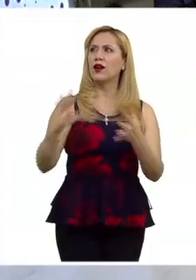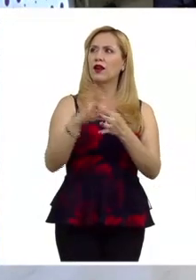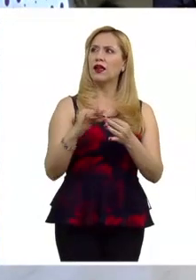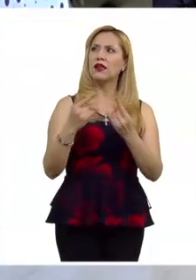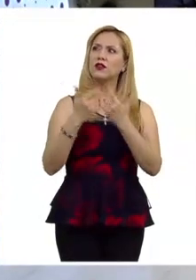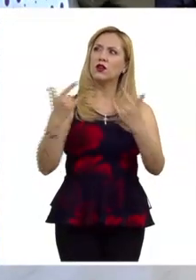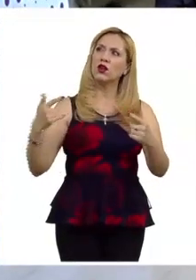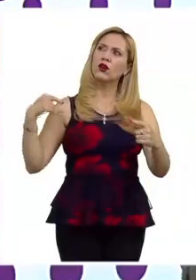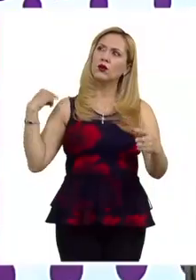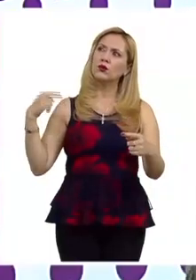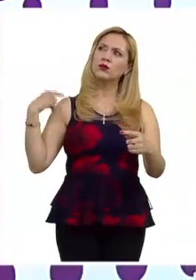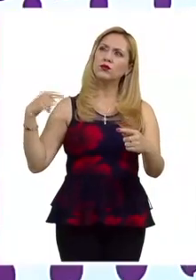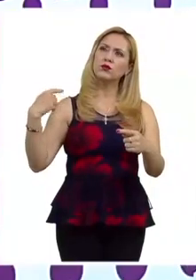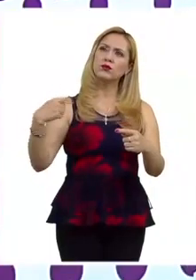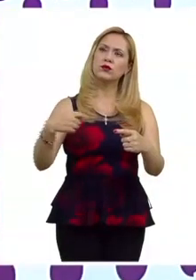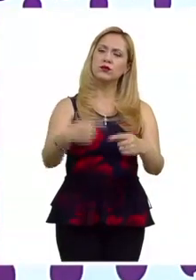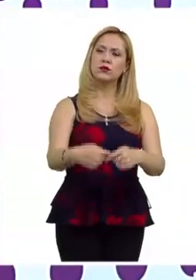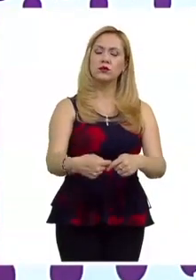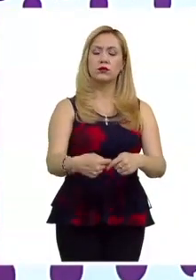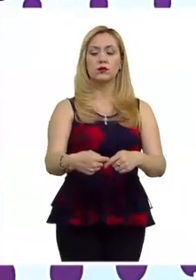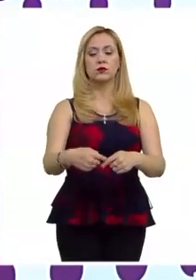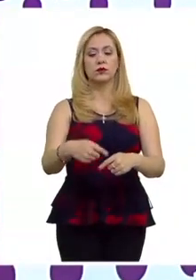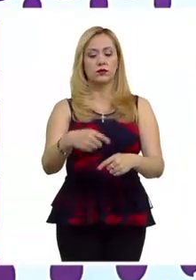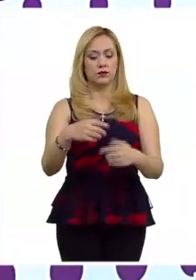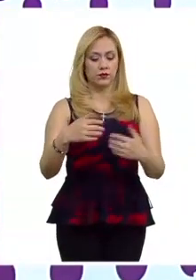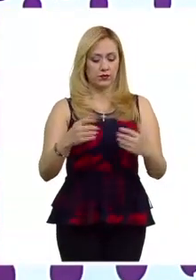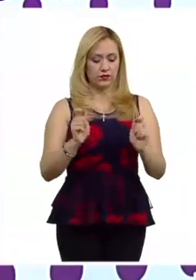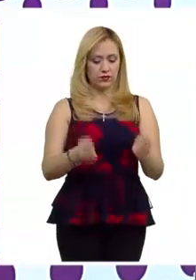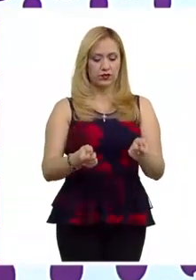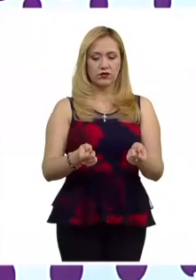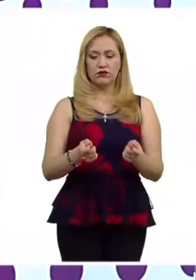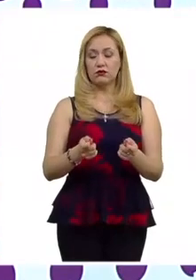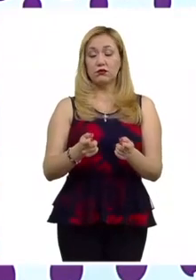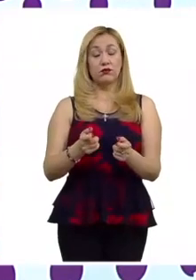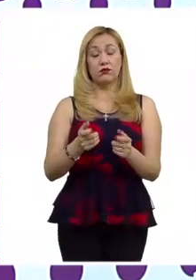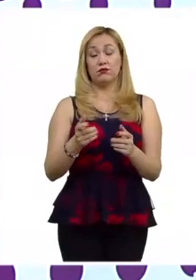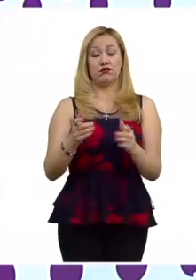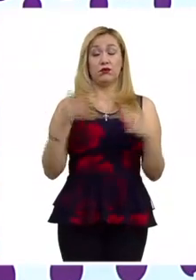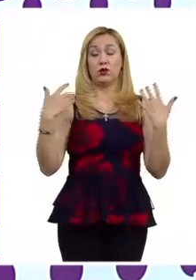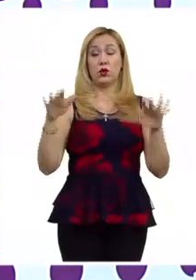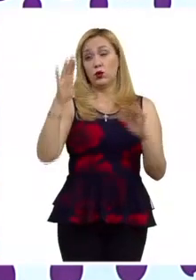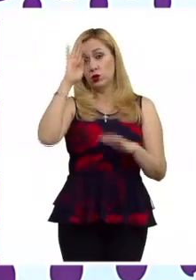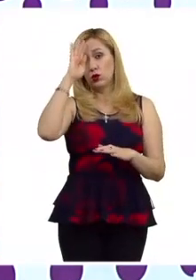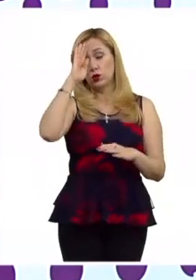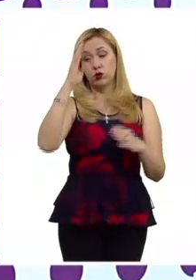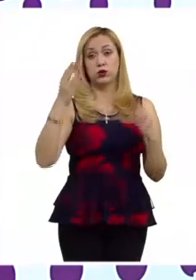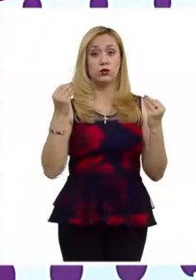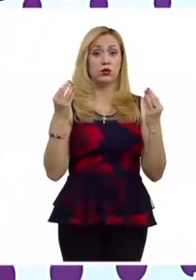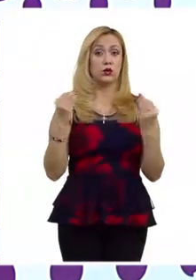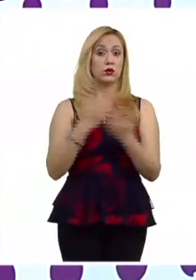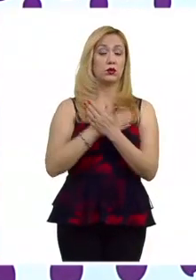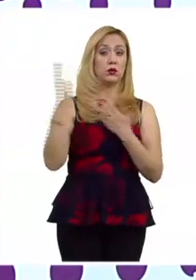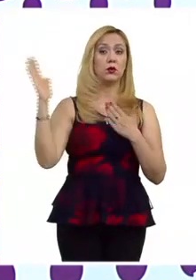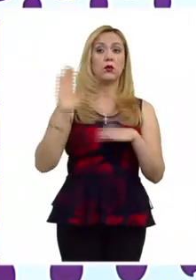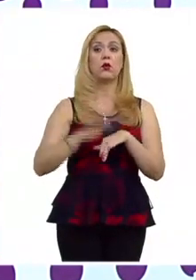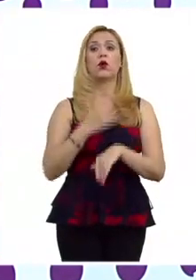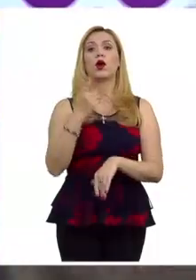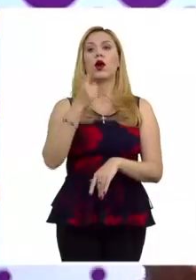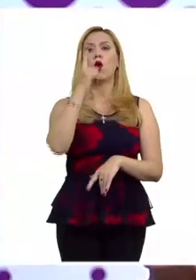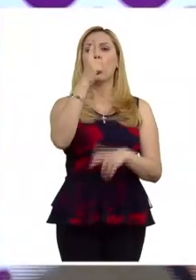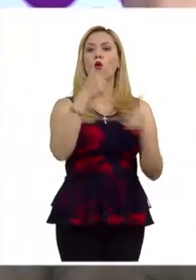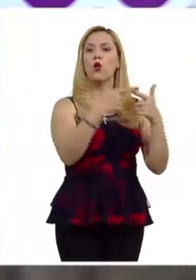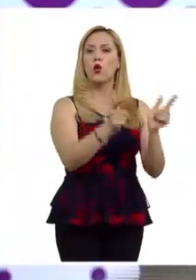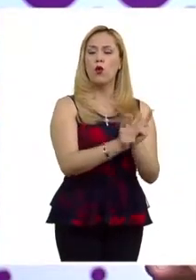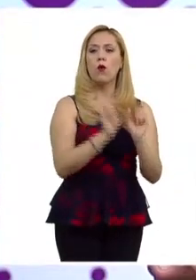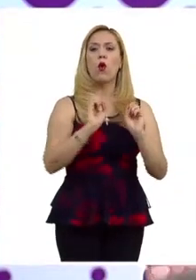históricos determinados. El discurso de odio es extremo. Habla de una animadversión extrema en contra de un grupo, de una